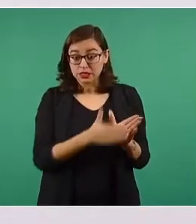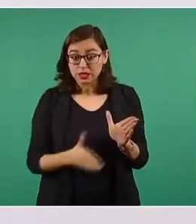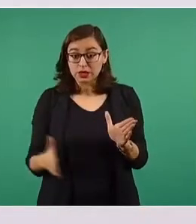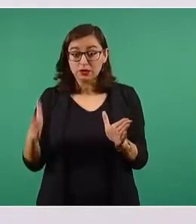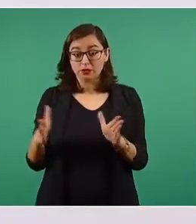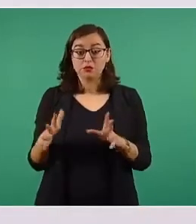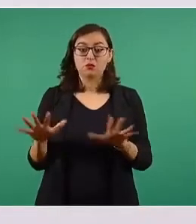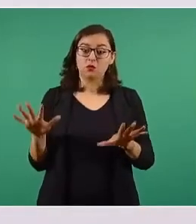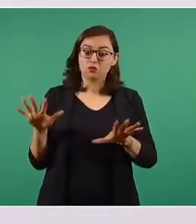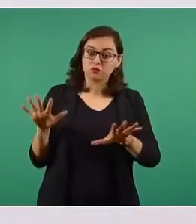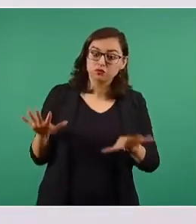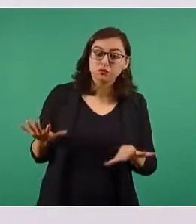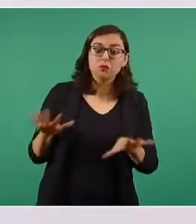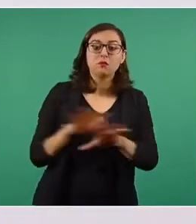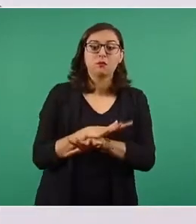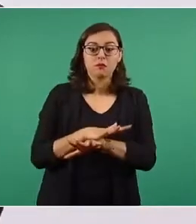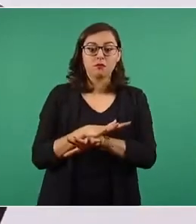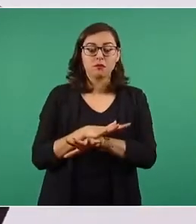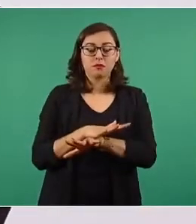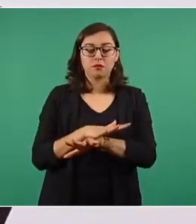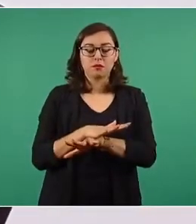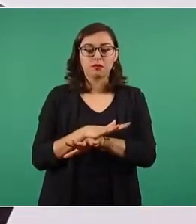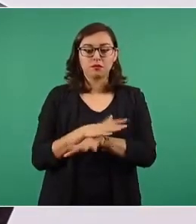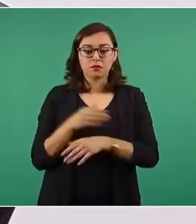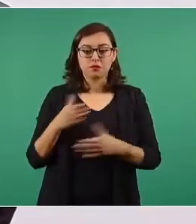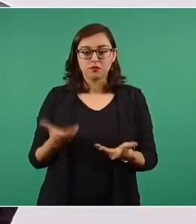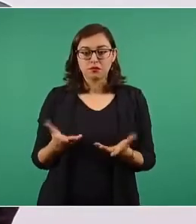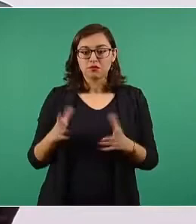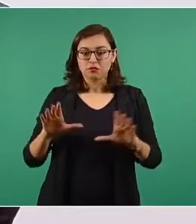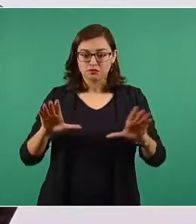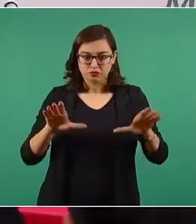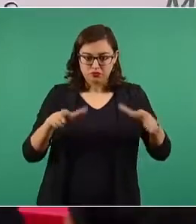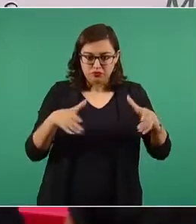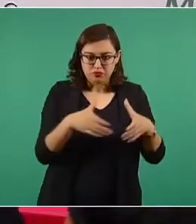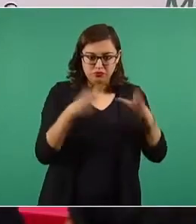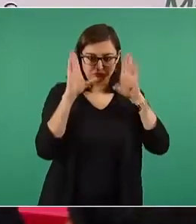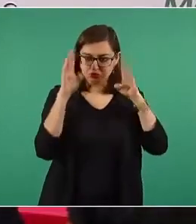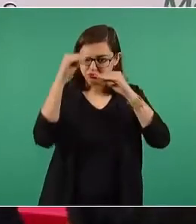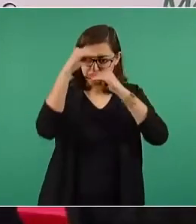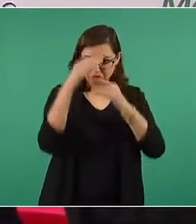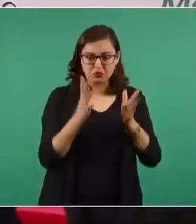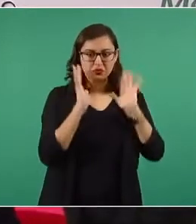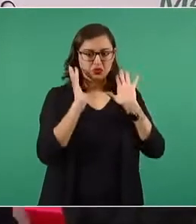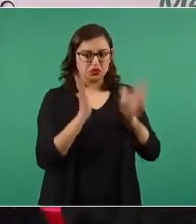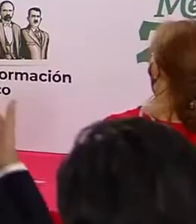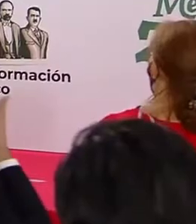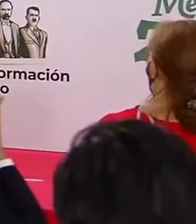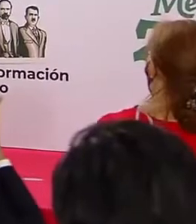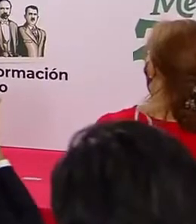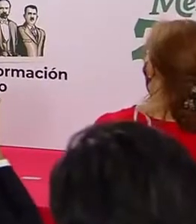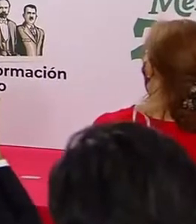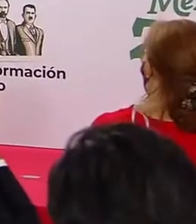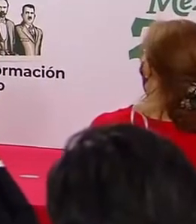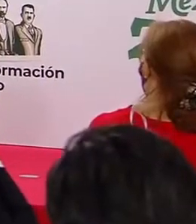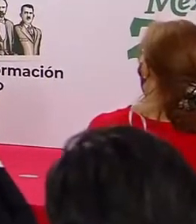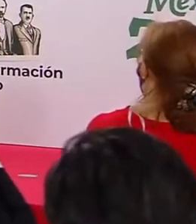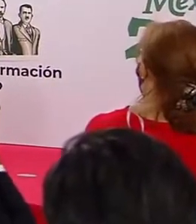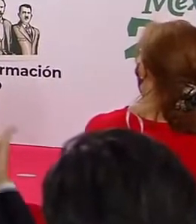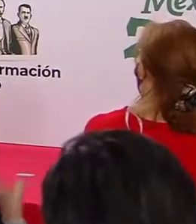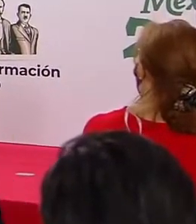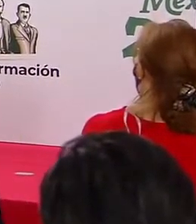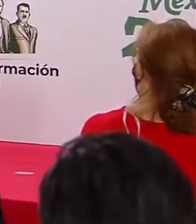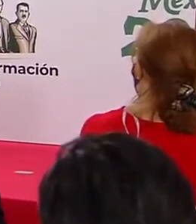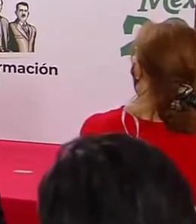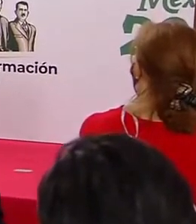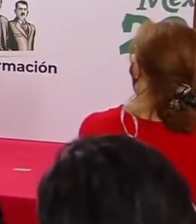se terminó se de integrar un bloque conservador abiertamente opuesto al gobierno que